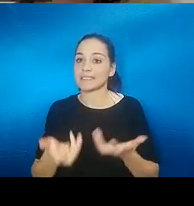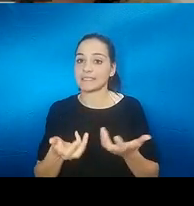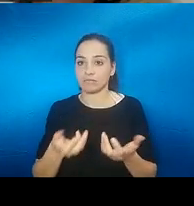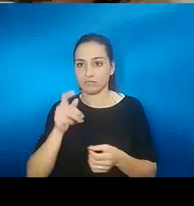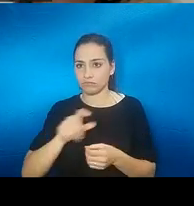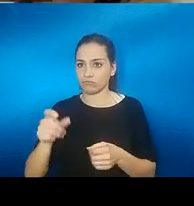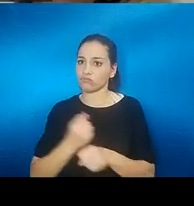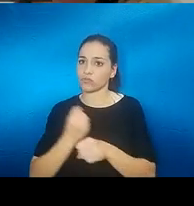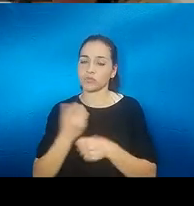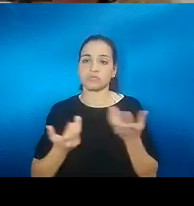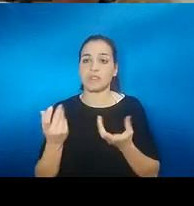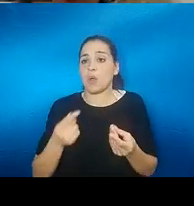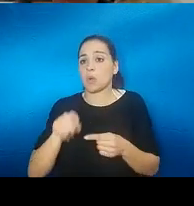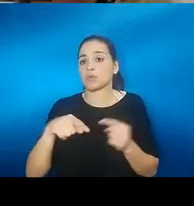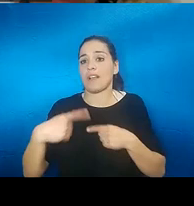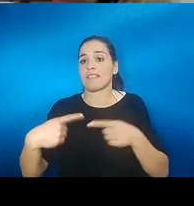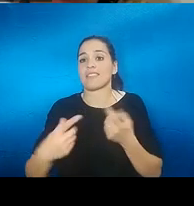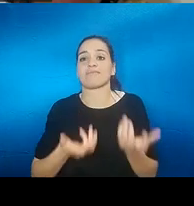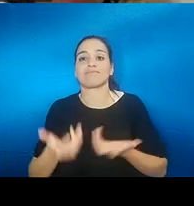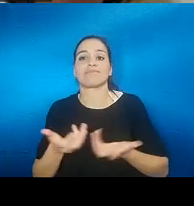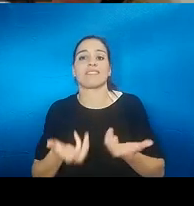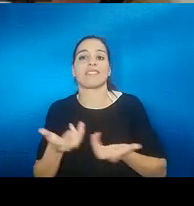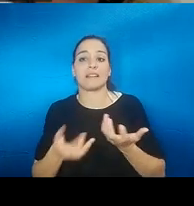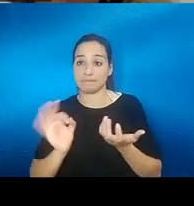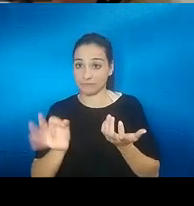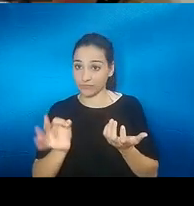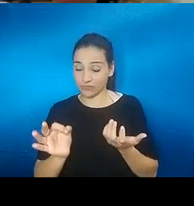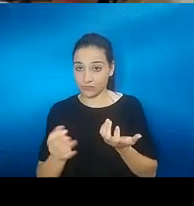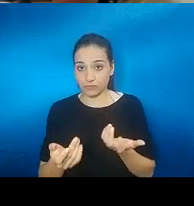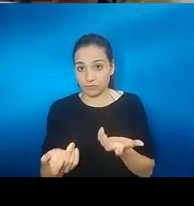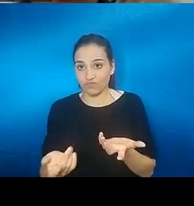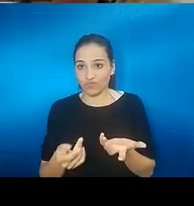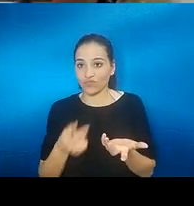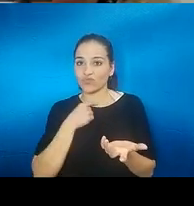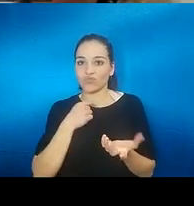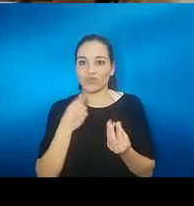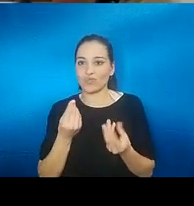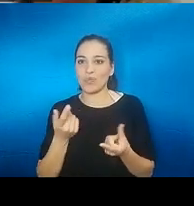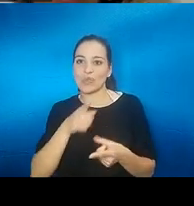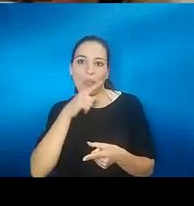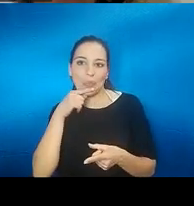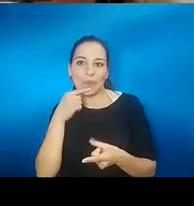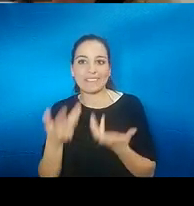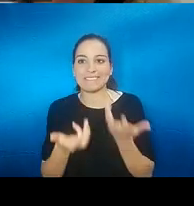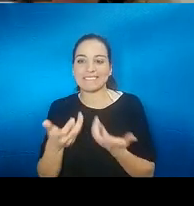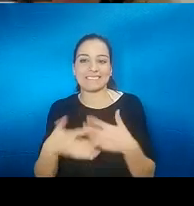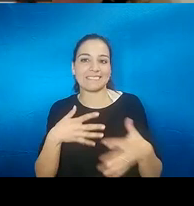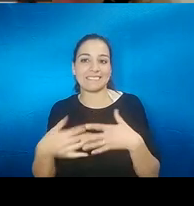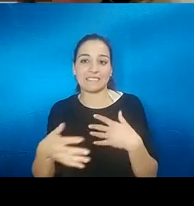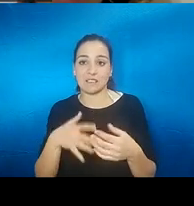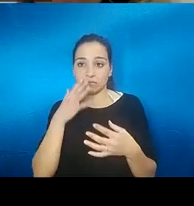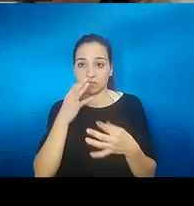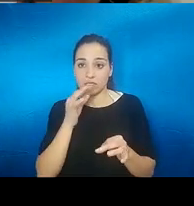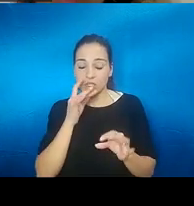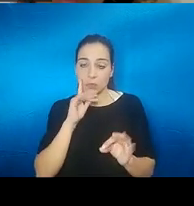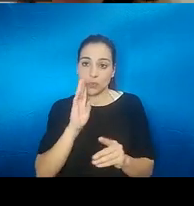tal pero en el día a día también cocinamos no a mí personalmente me gusta mucho hacer repostería pero claro tengo que andar a ver